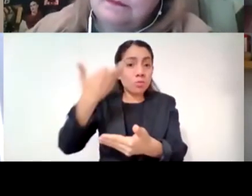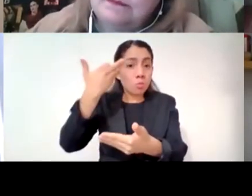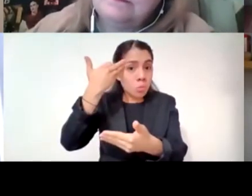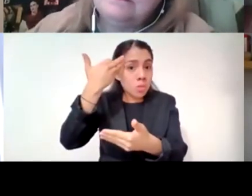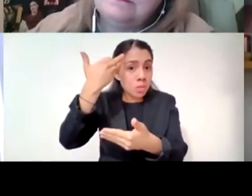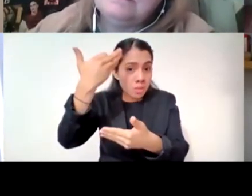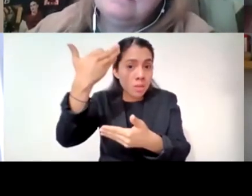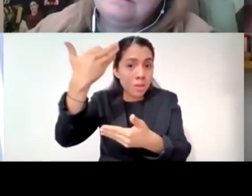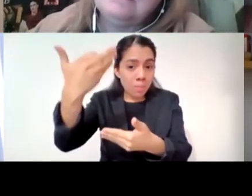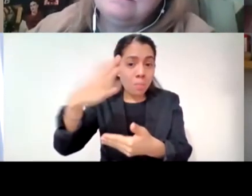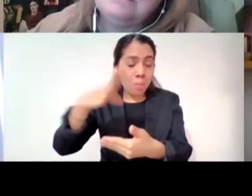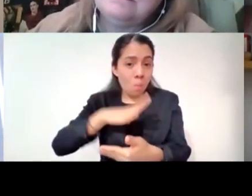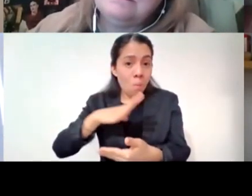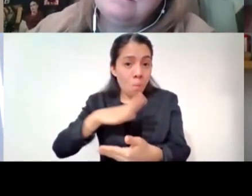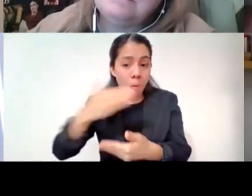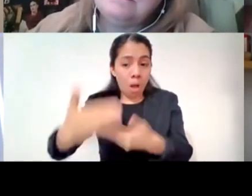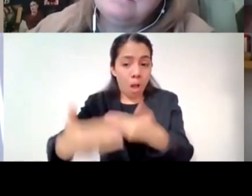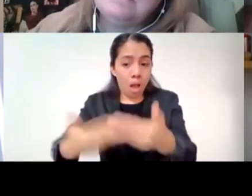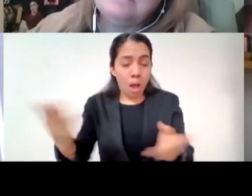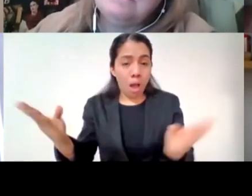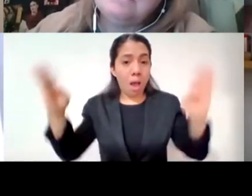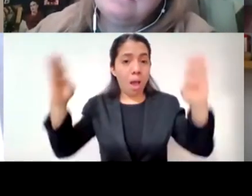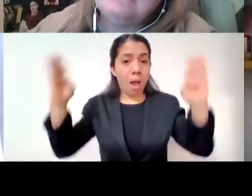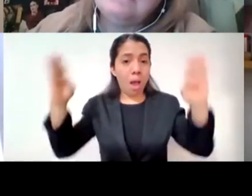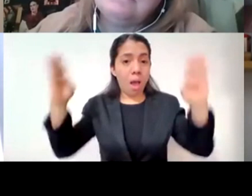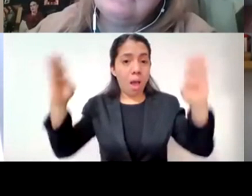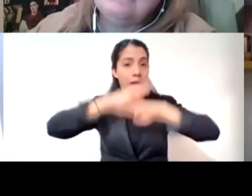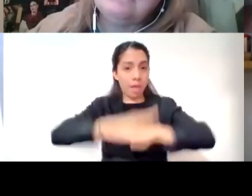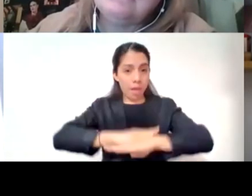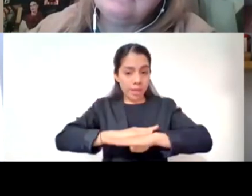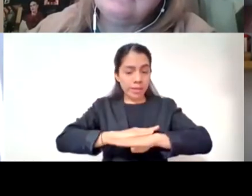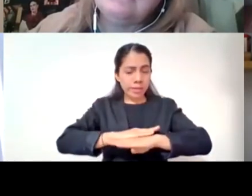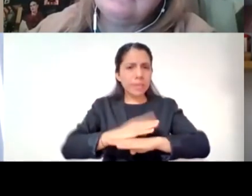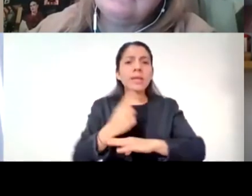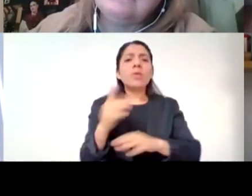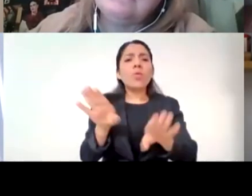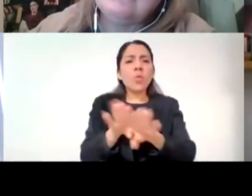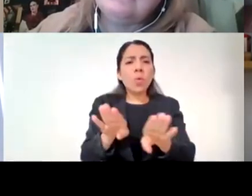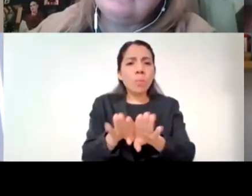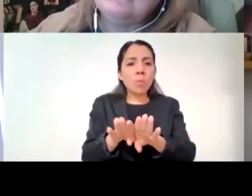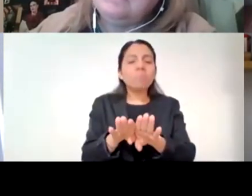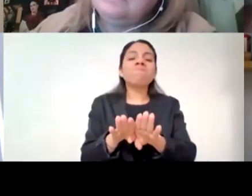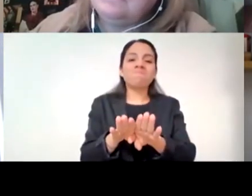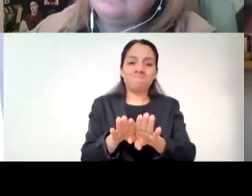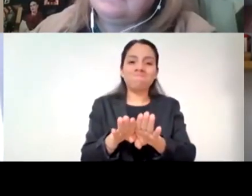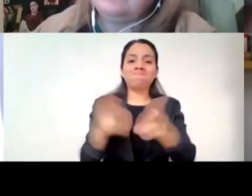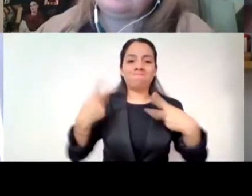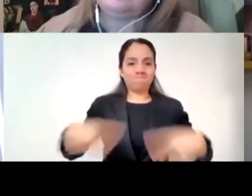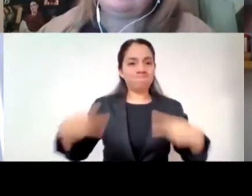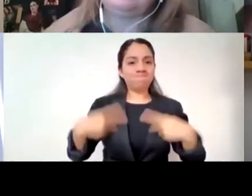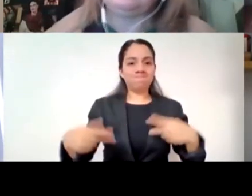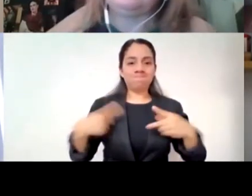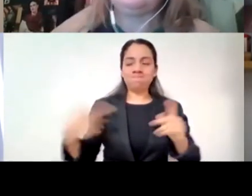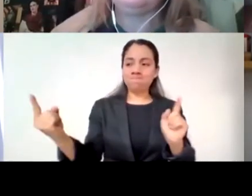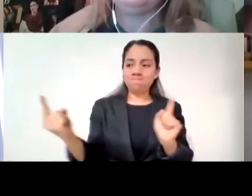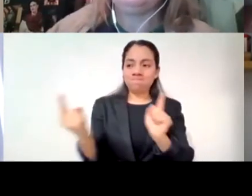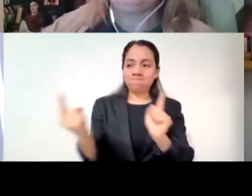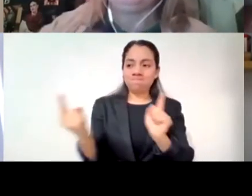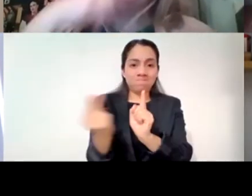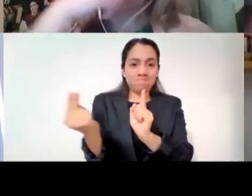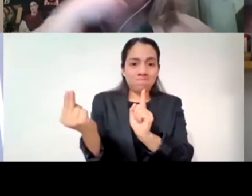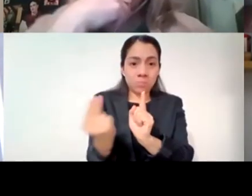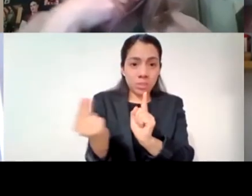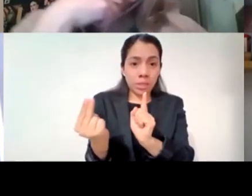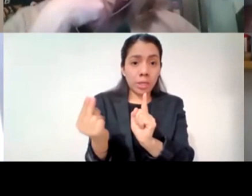relacionales necesitamos al otro para vivir necesitamos relacionarnos ¿no? y cuando estas relaciones se rompen se